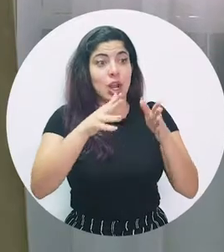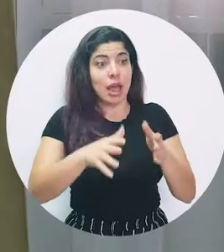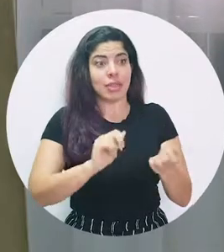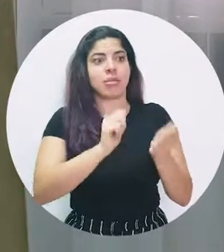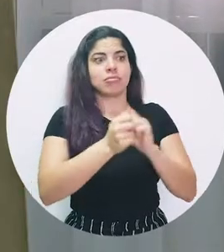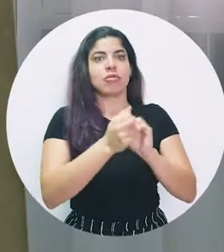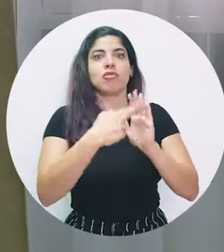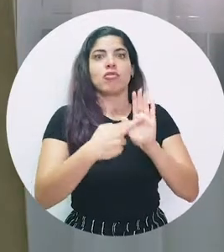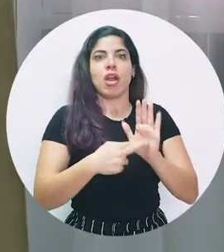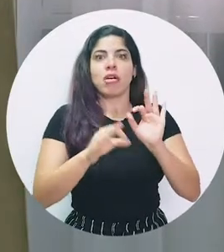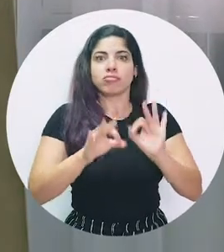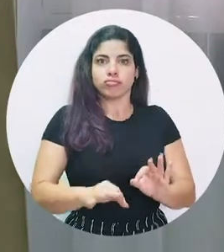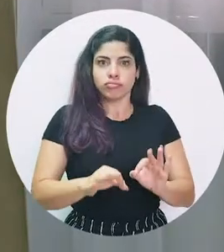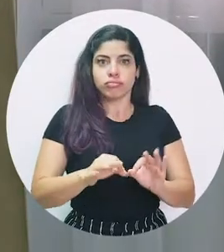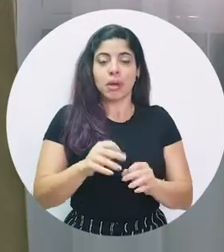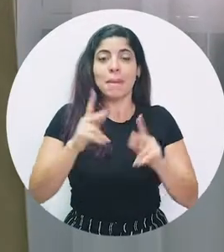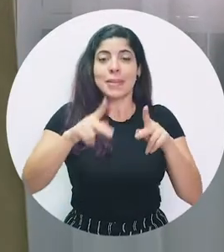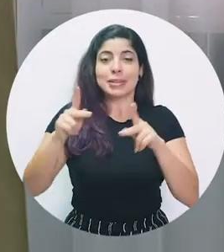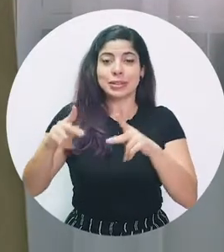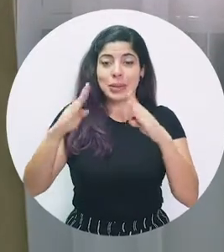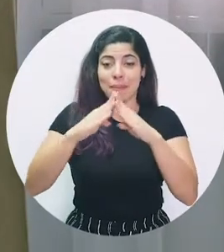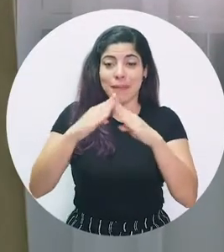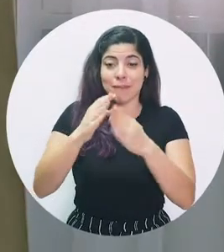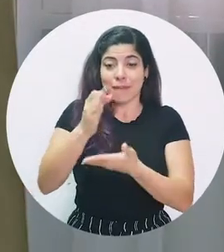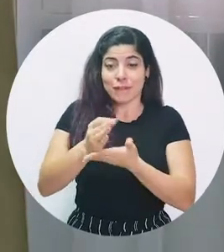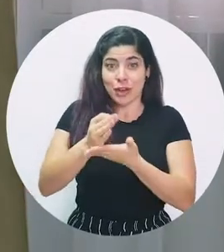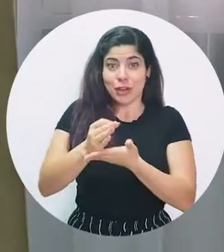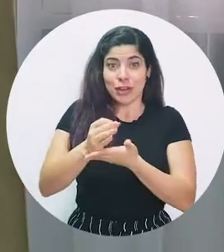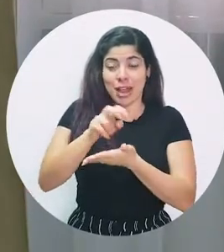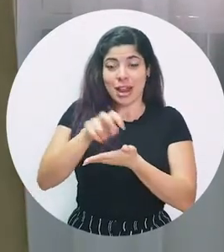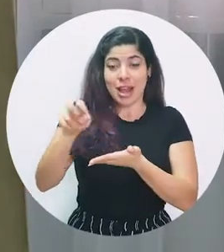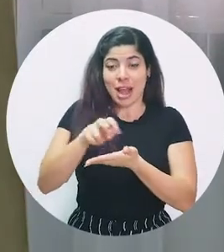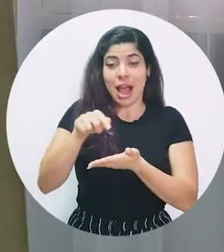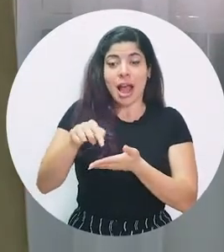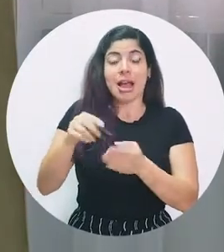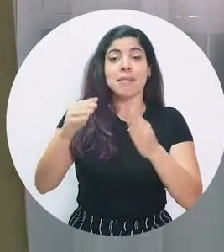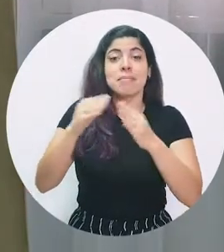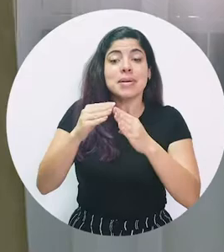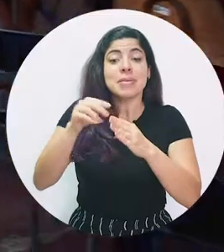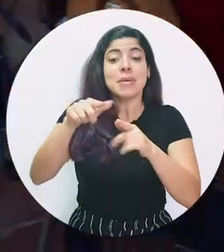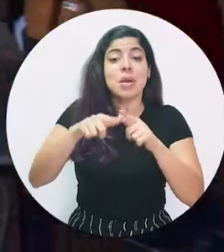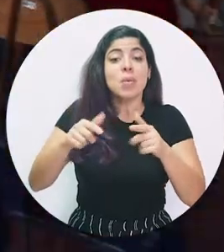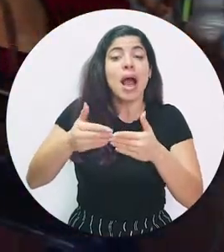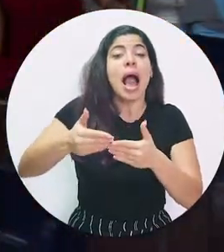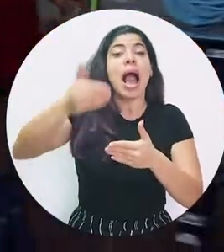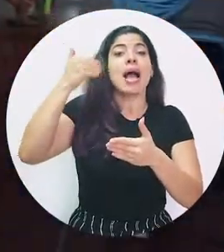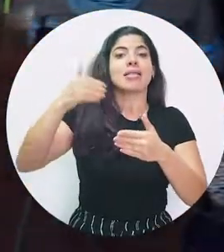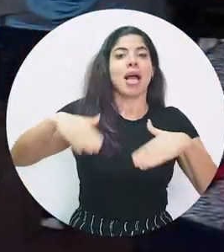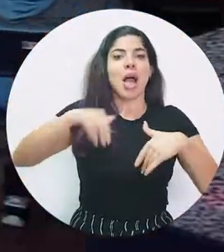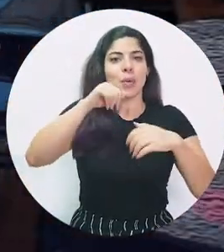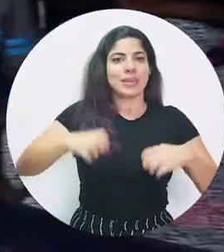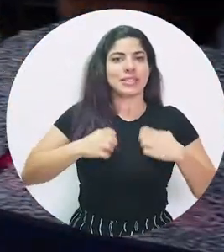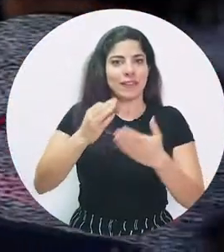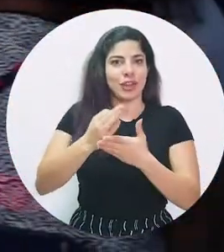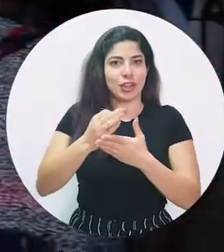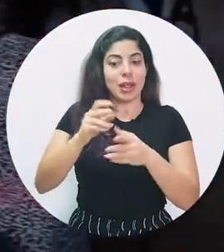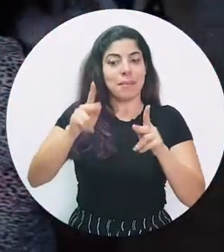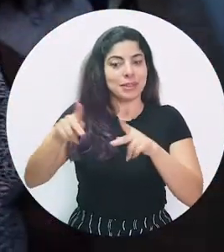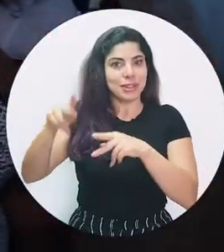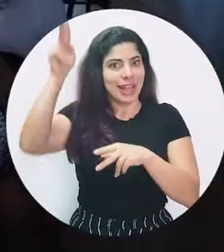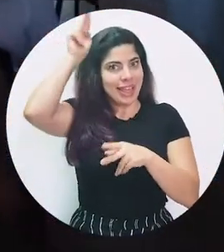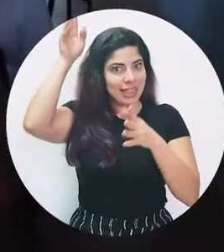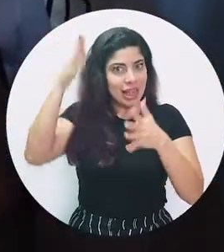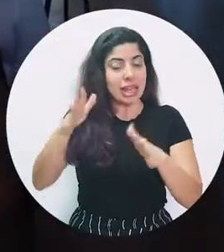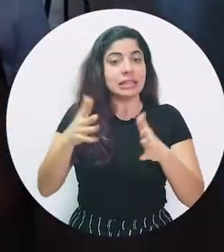poblaciones transfronterizas indígenas que vivieron en esos territorios antes de la existencia de las fronteras. Realizamos un proceso de